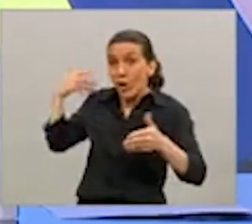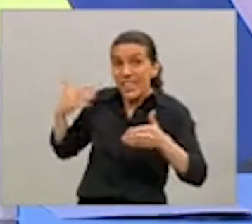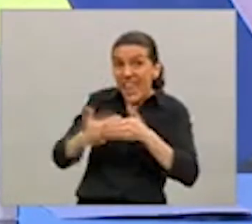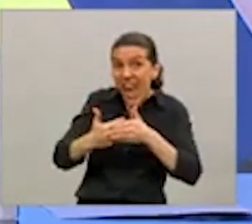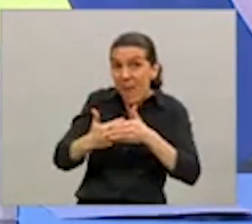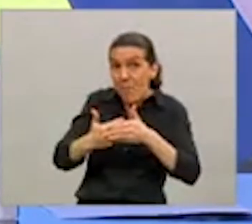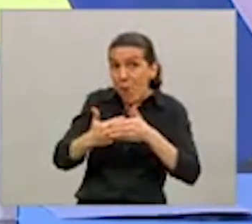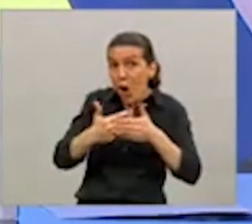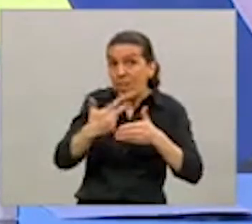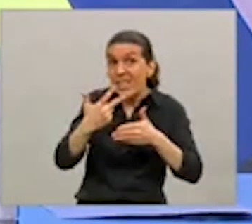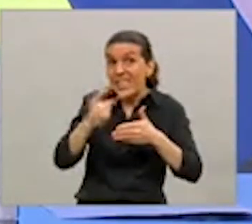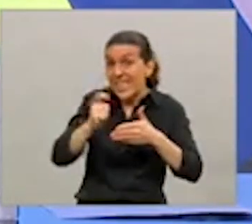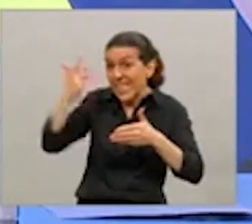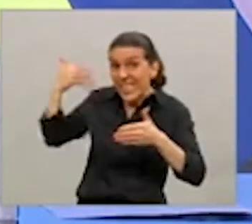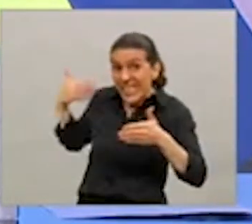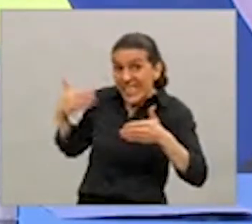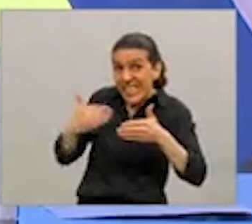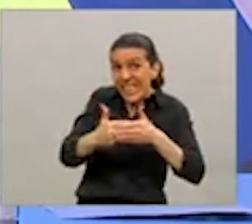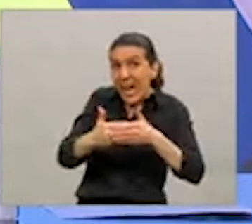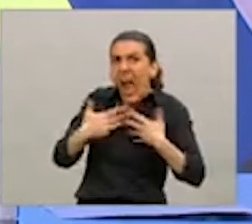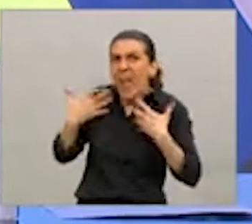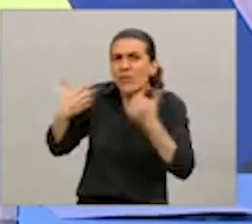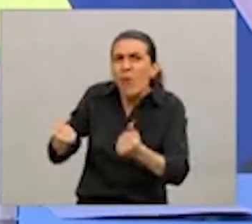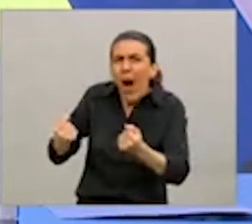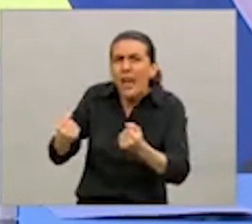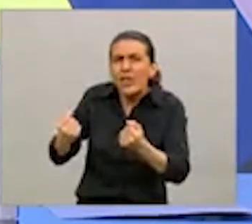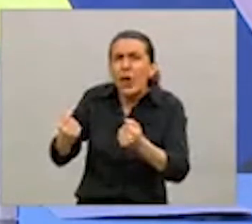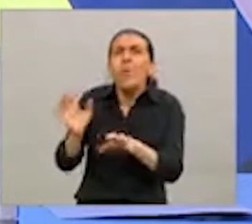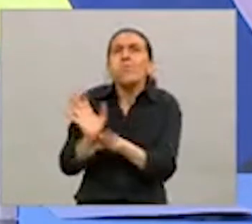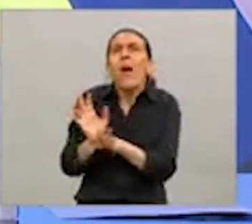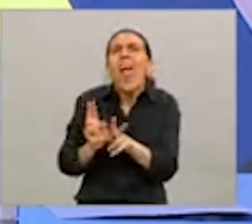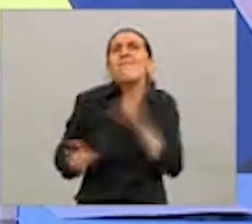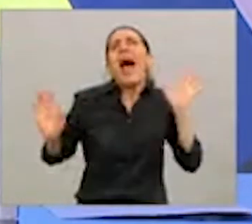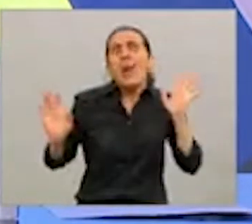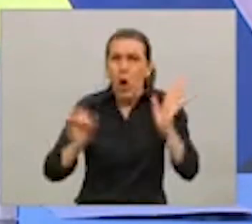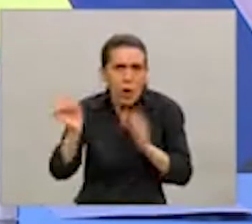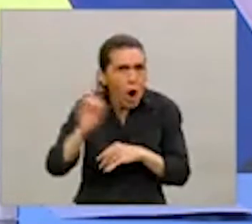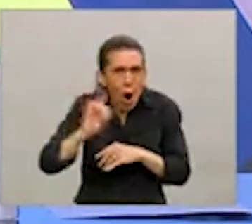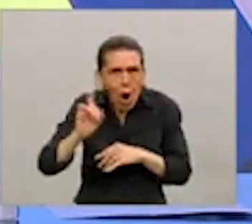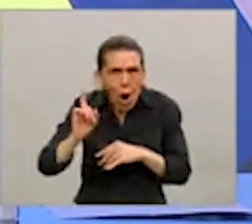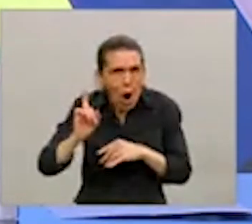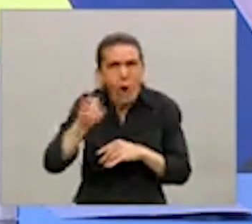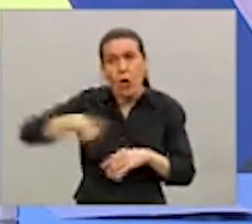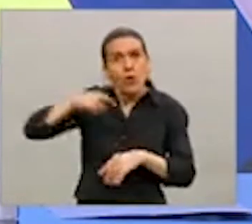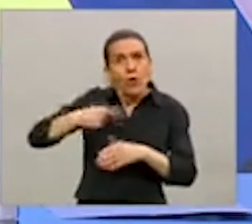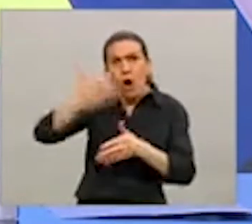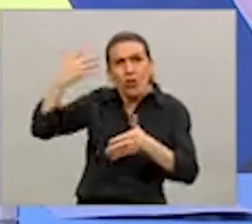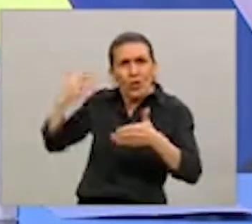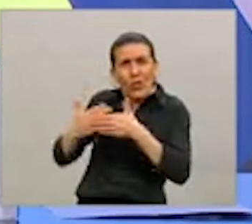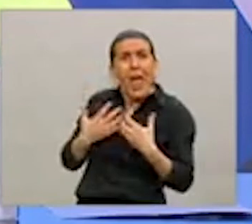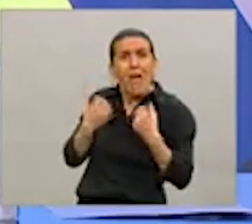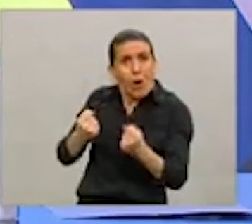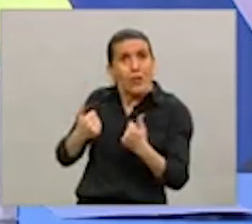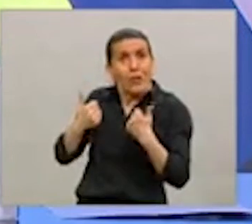todo el esfuerzo que hicimos no fue inútil. Si no hubiéramos hecho lo que hicimos, todo